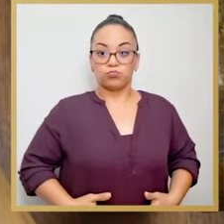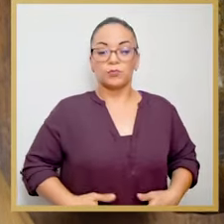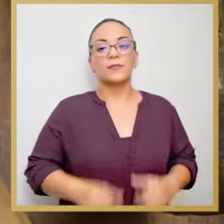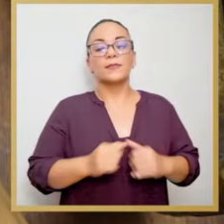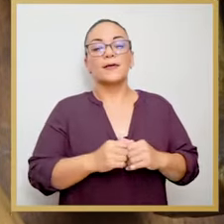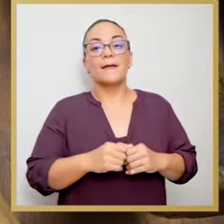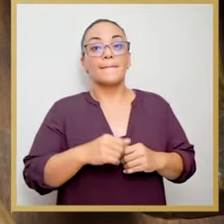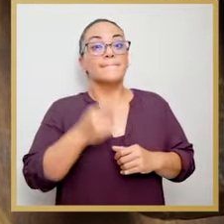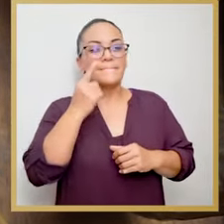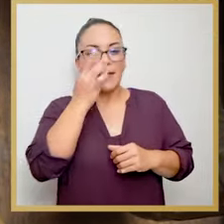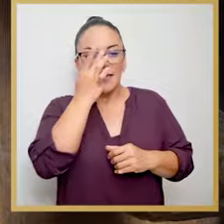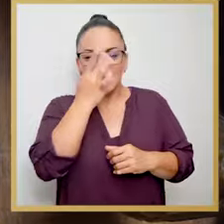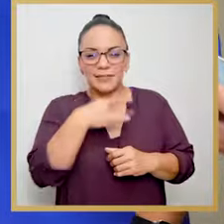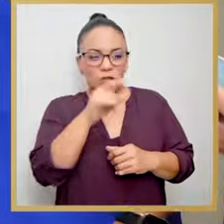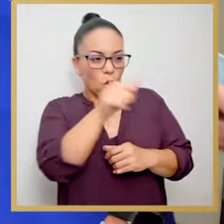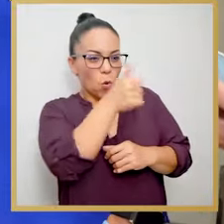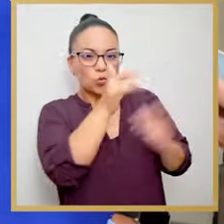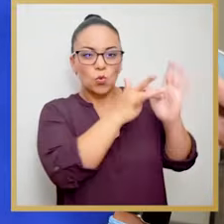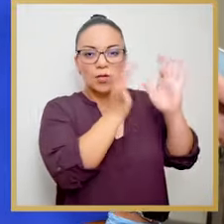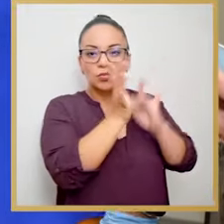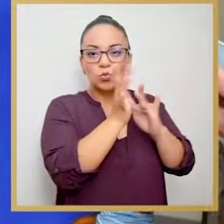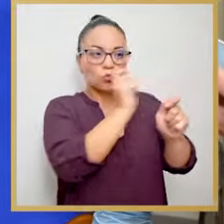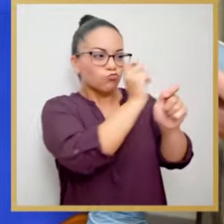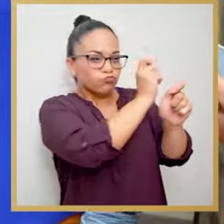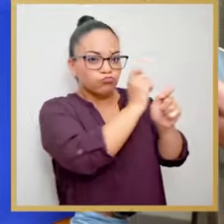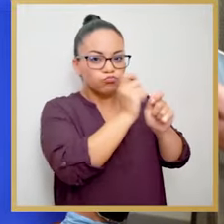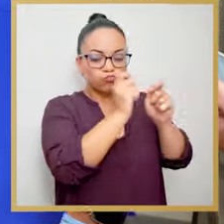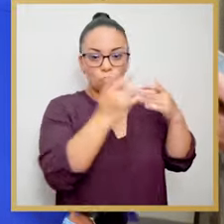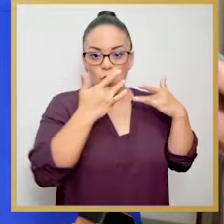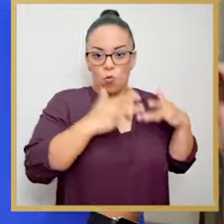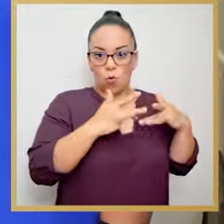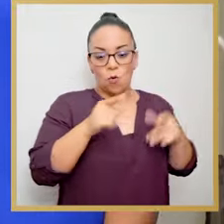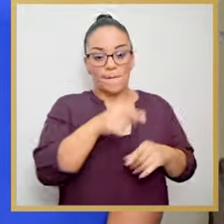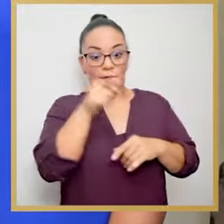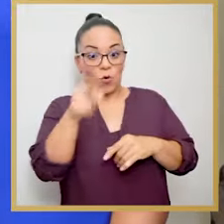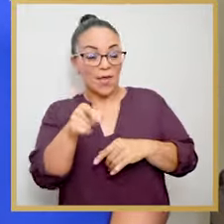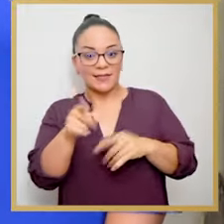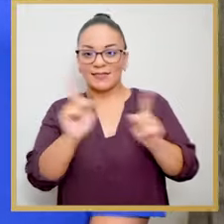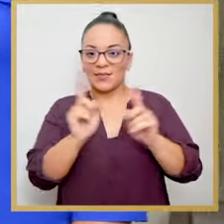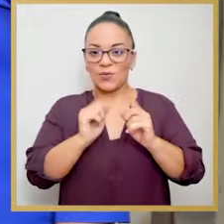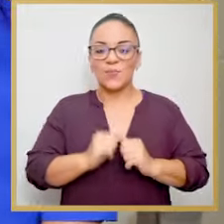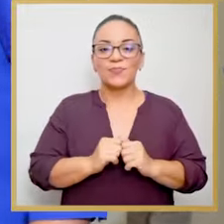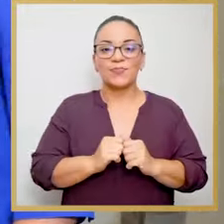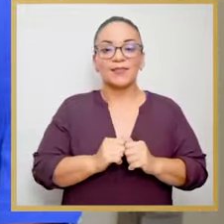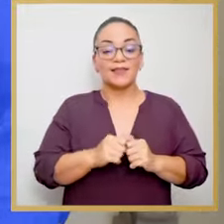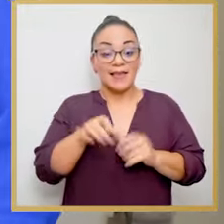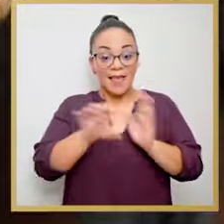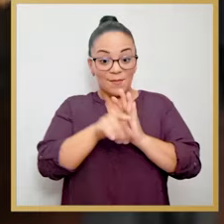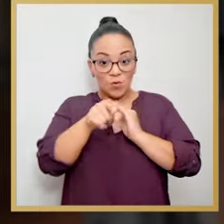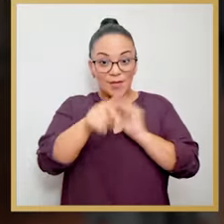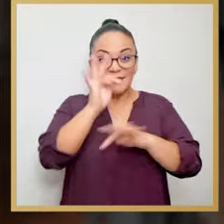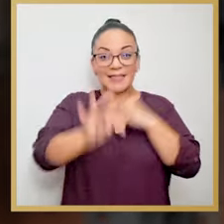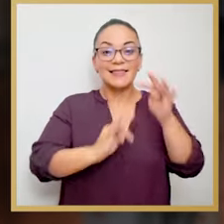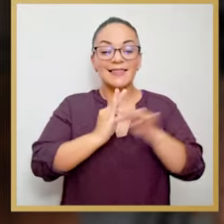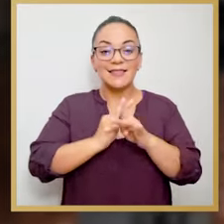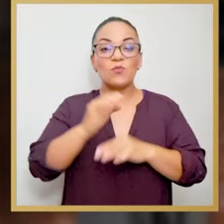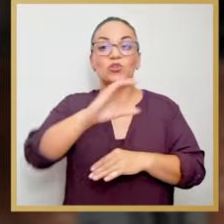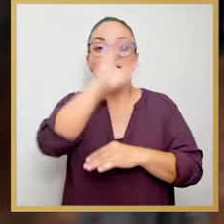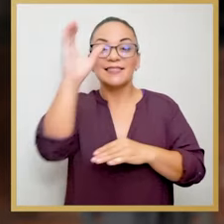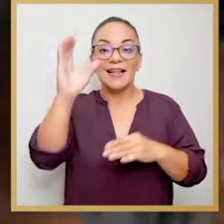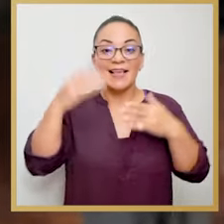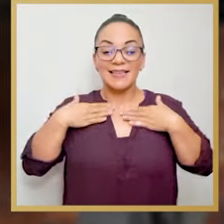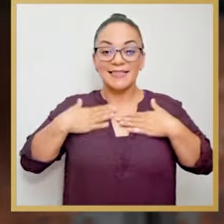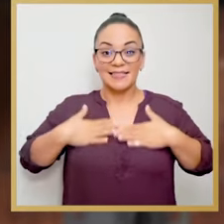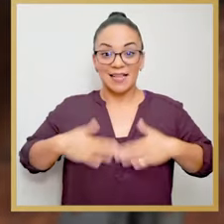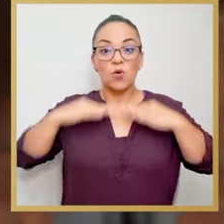¿verdad? Incluyendo sus textiles. Cuando usted encuentra santos o vírgenes como estas, con estos